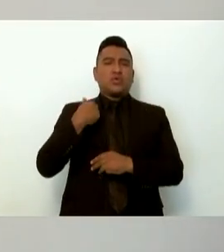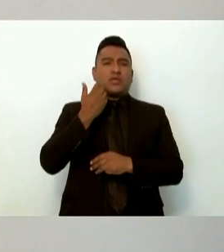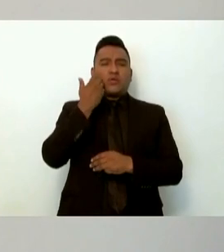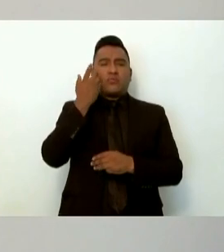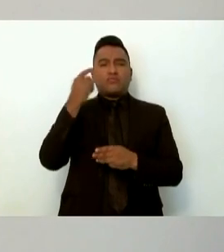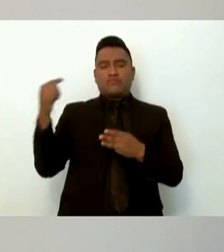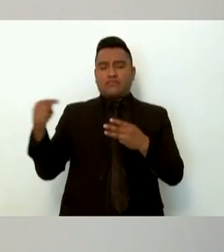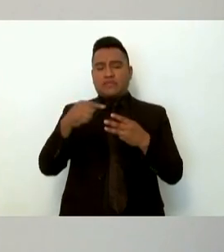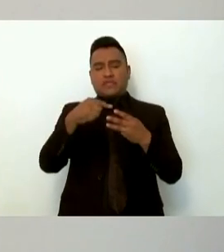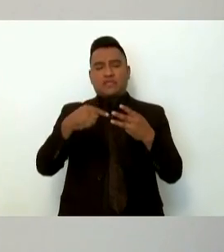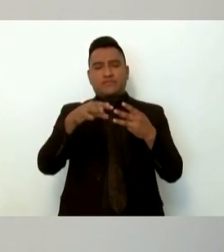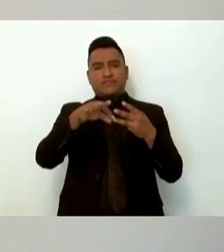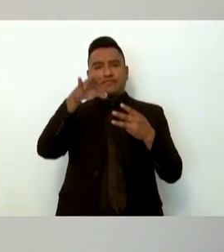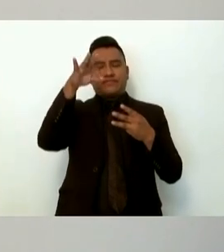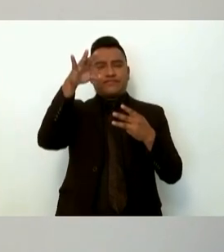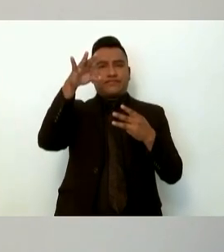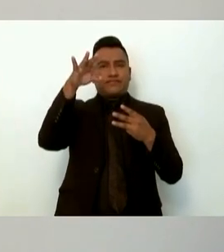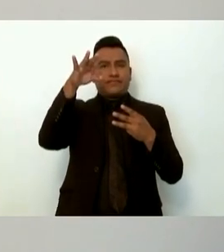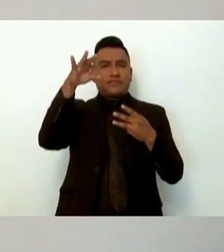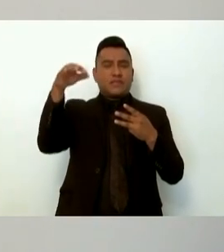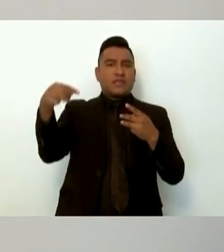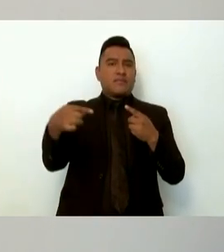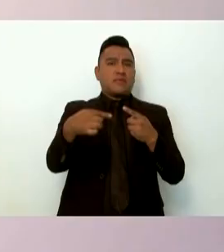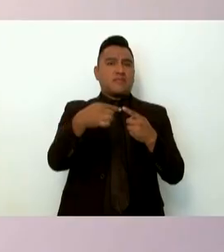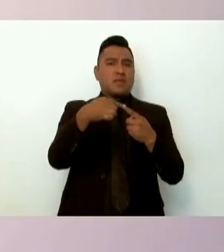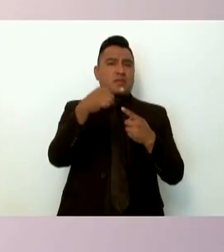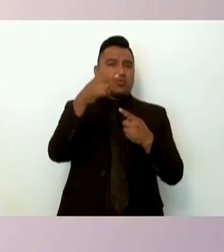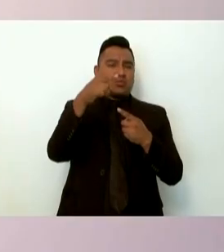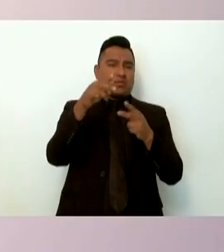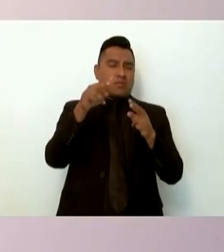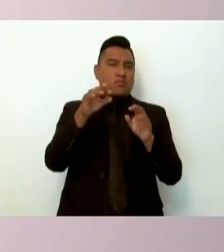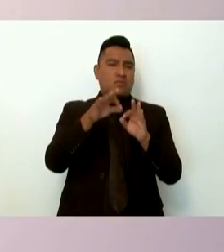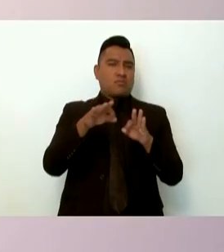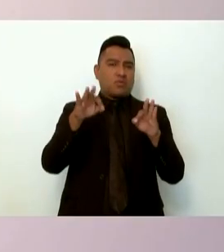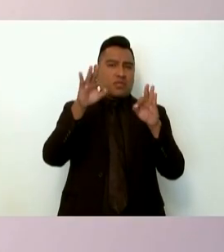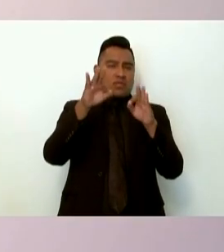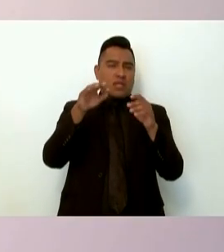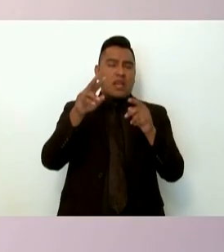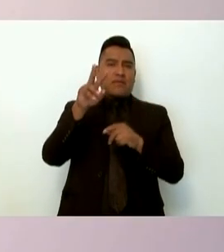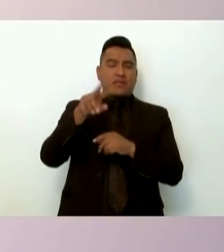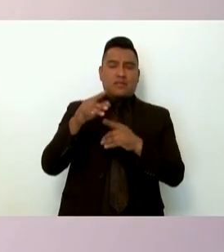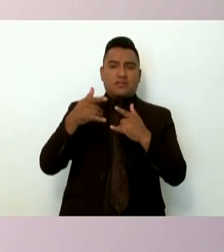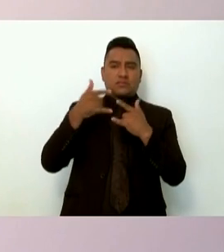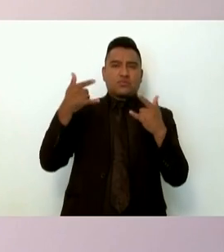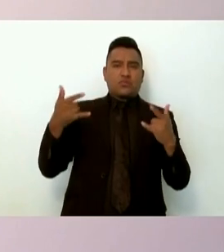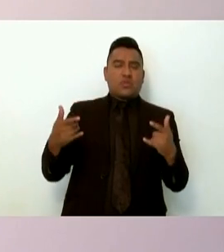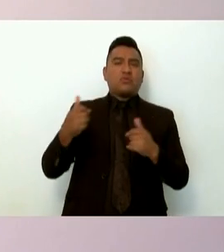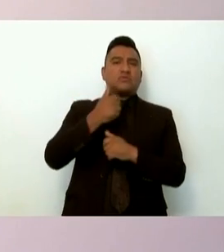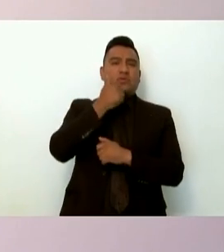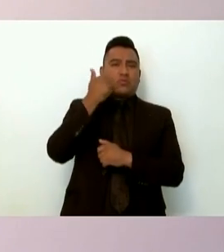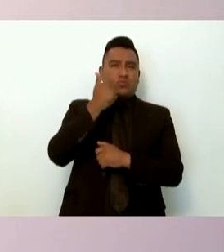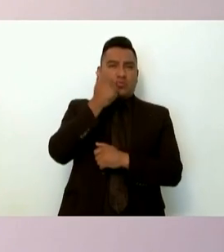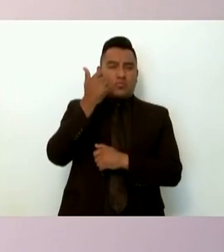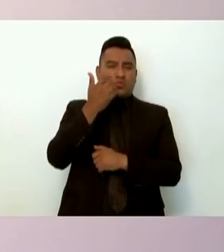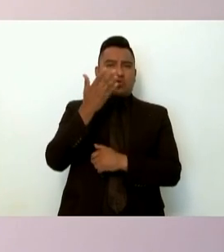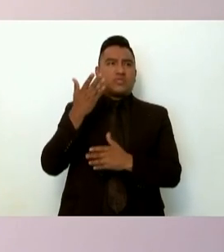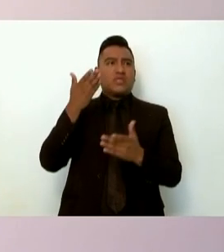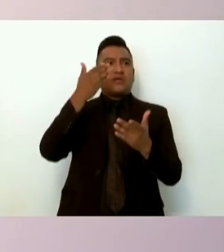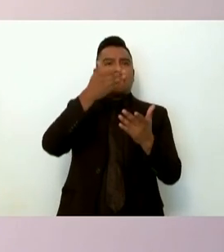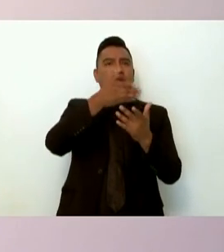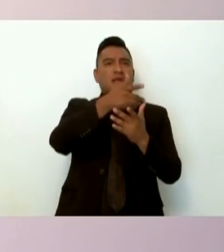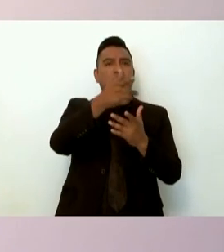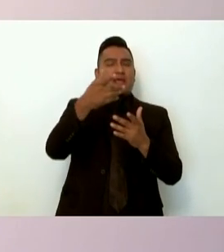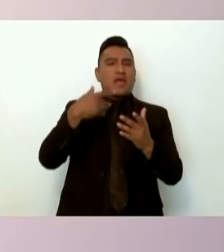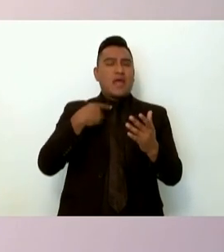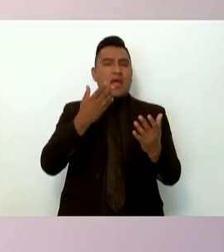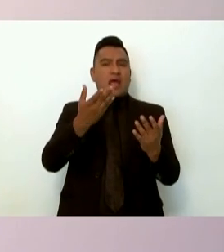la primera es un asunto nada más elemental de acuerdo a la verdad histórica los estudiantes iban a boicotear el informe de labores de la